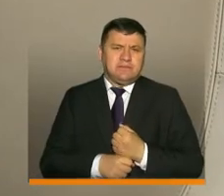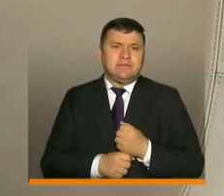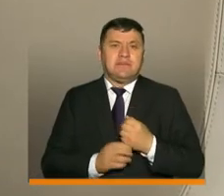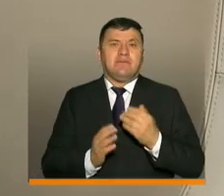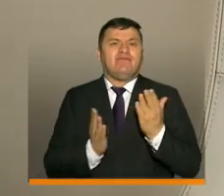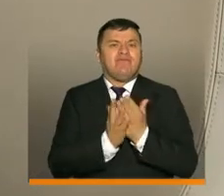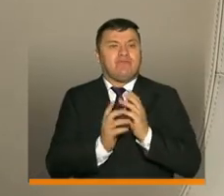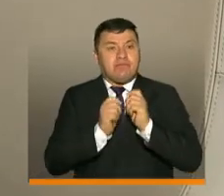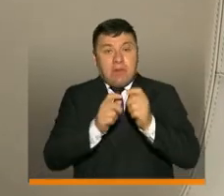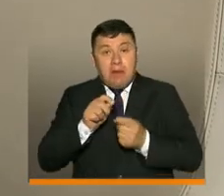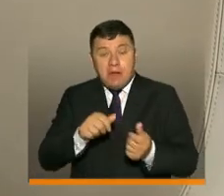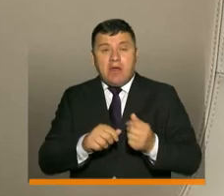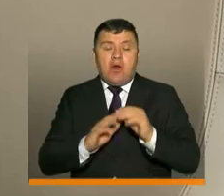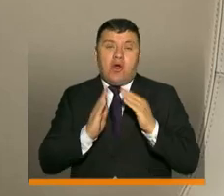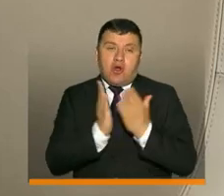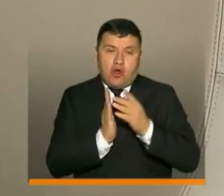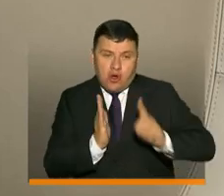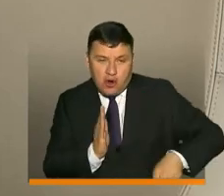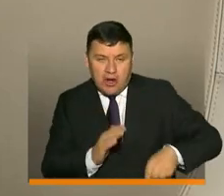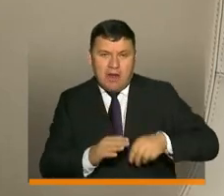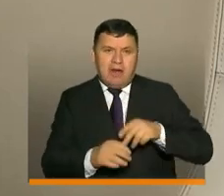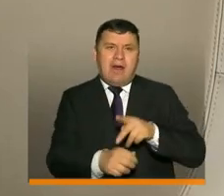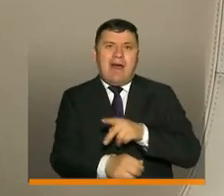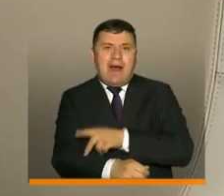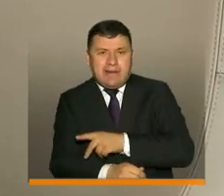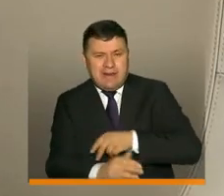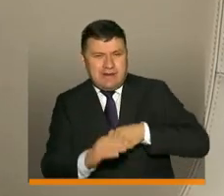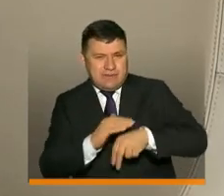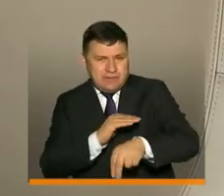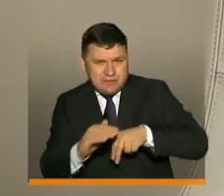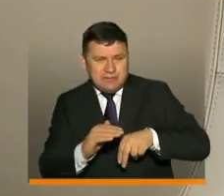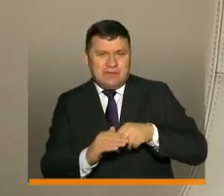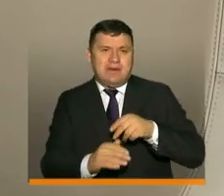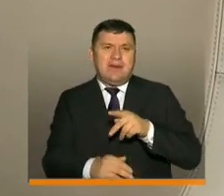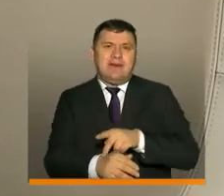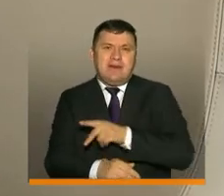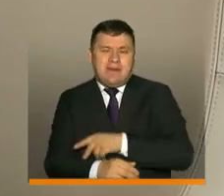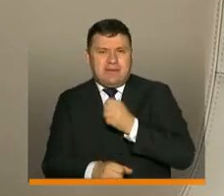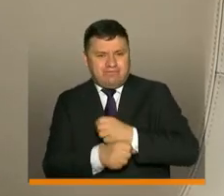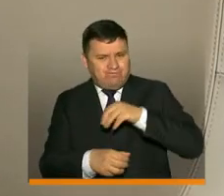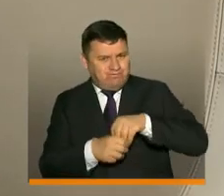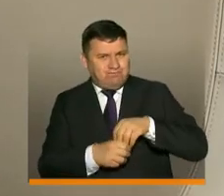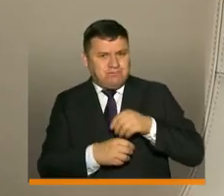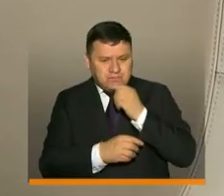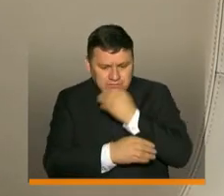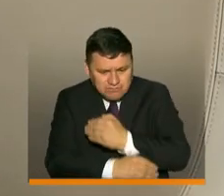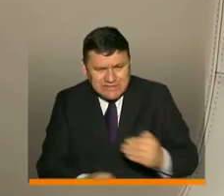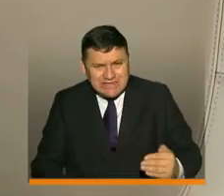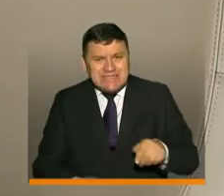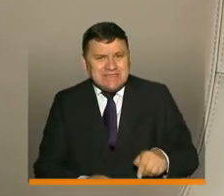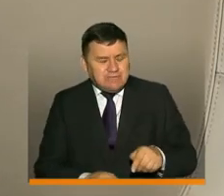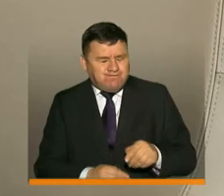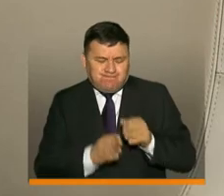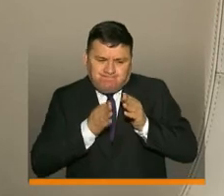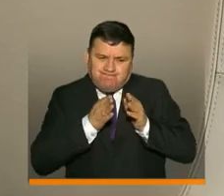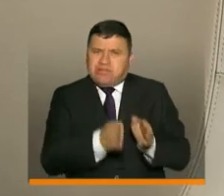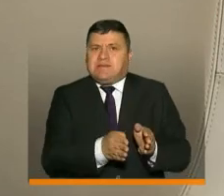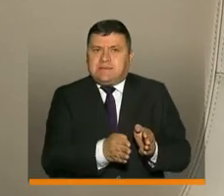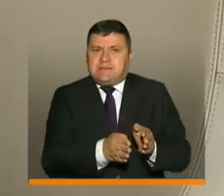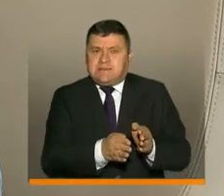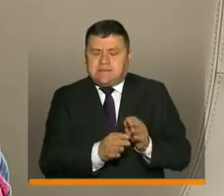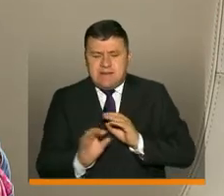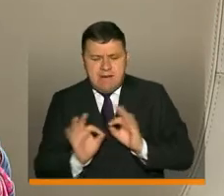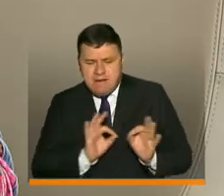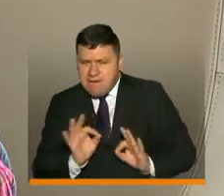jardines, colegios e instituciones de educación superior. Y el preescolar y el trabajo que hacemos de primera infancia es supremamente